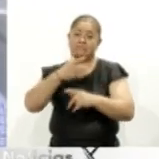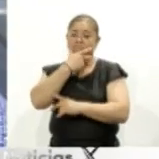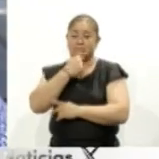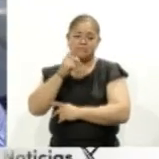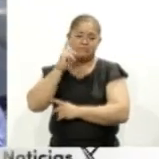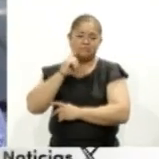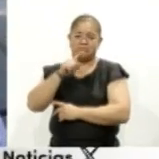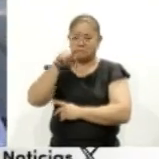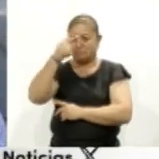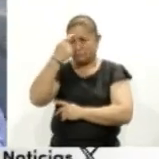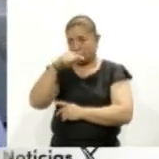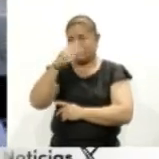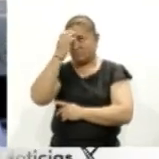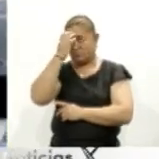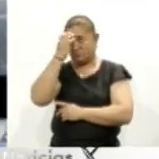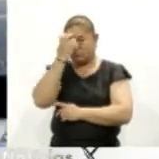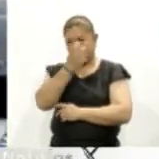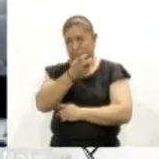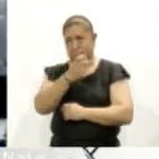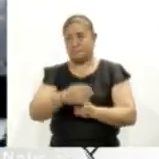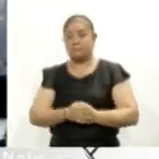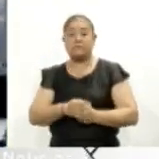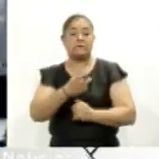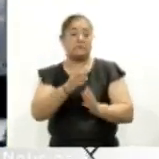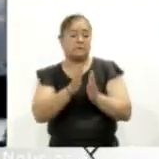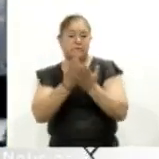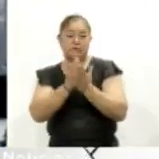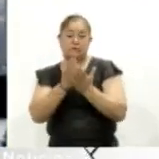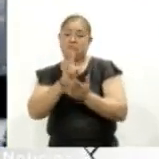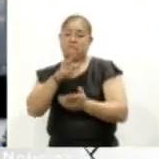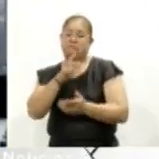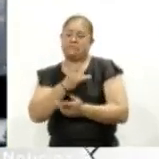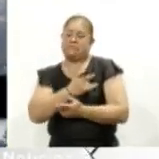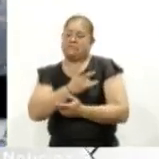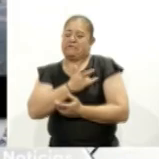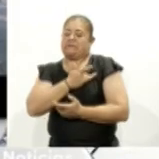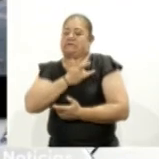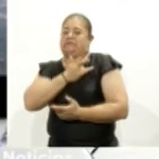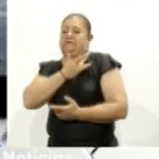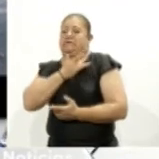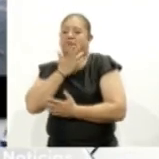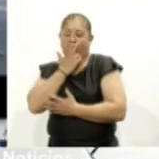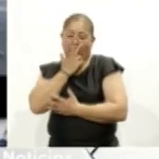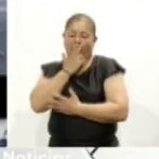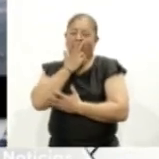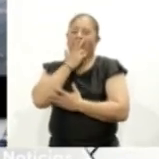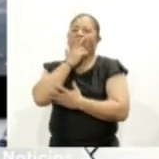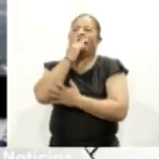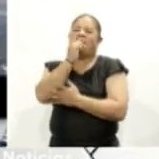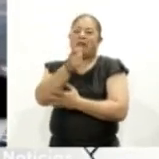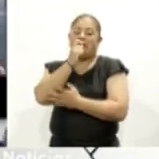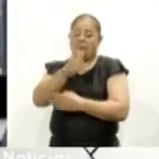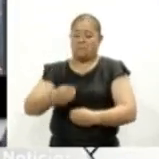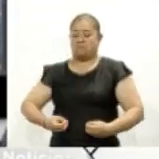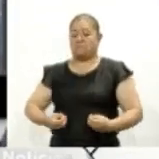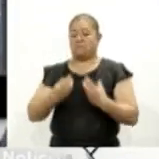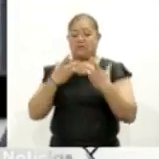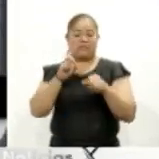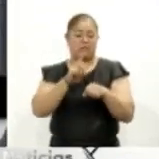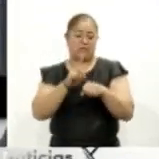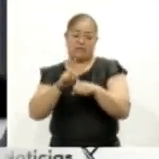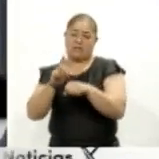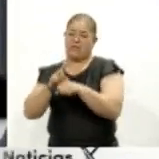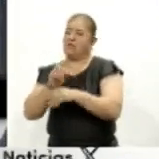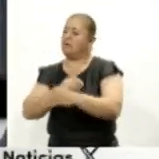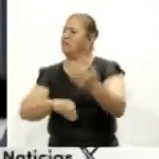Son lecturas que de verdad tienen un apego emocional, que representan el vivir cotidiano en todas las sociedades